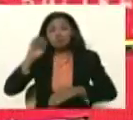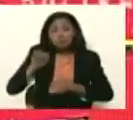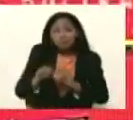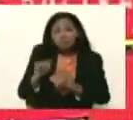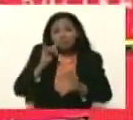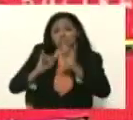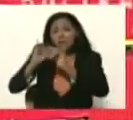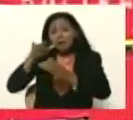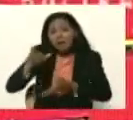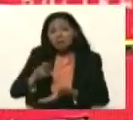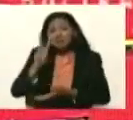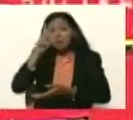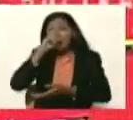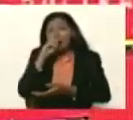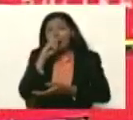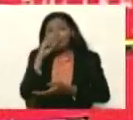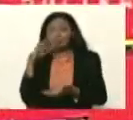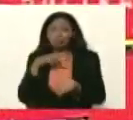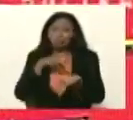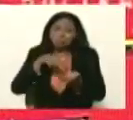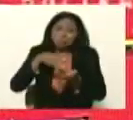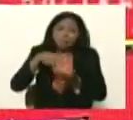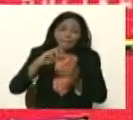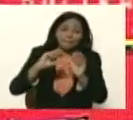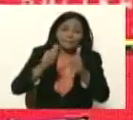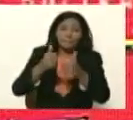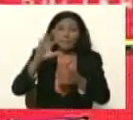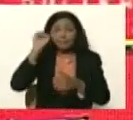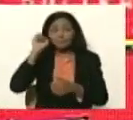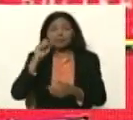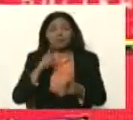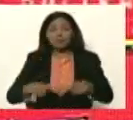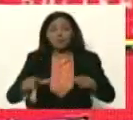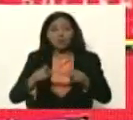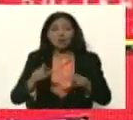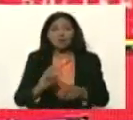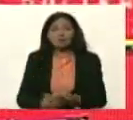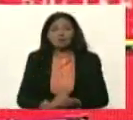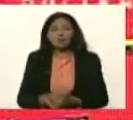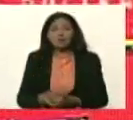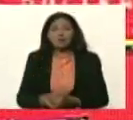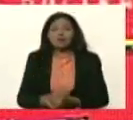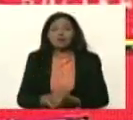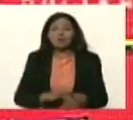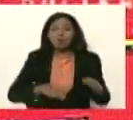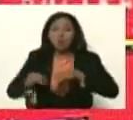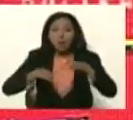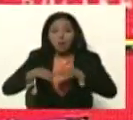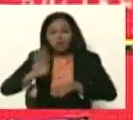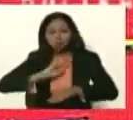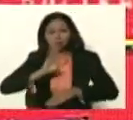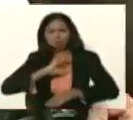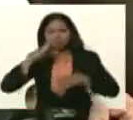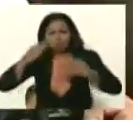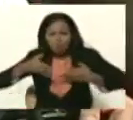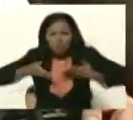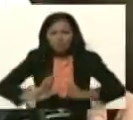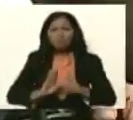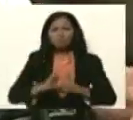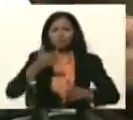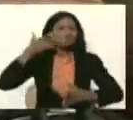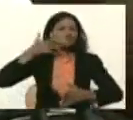vino de Tinaquillo Tinaquillera de nacimiento Cogedeña de nacimiento